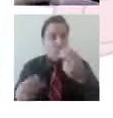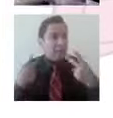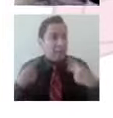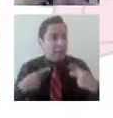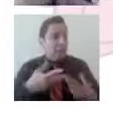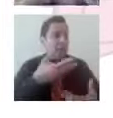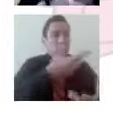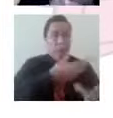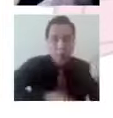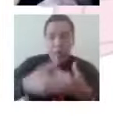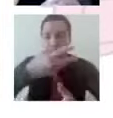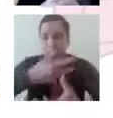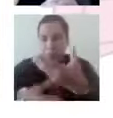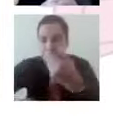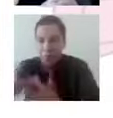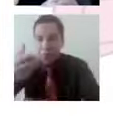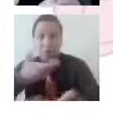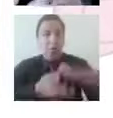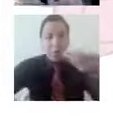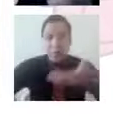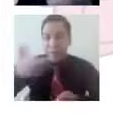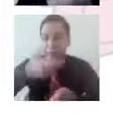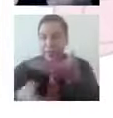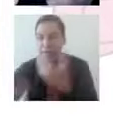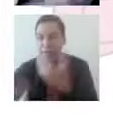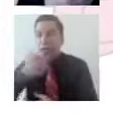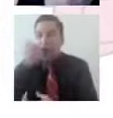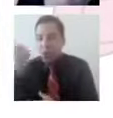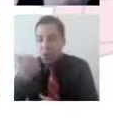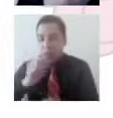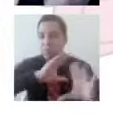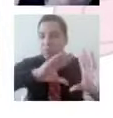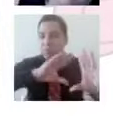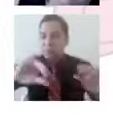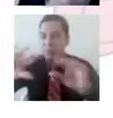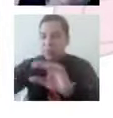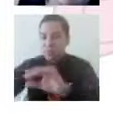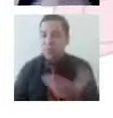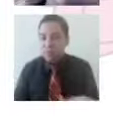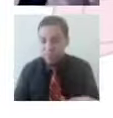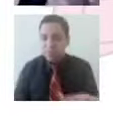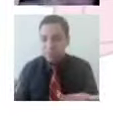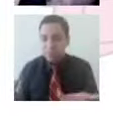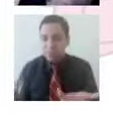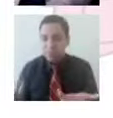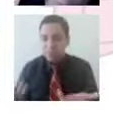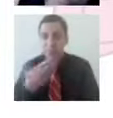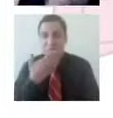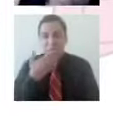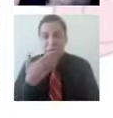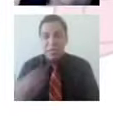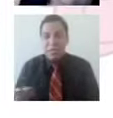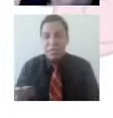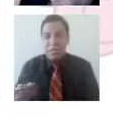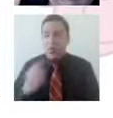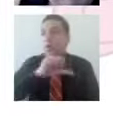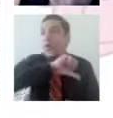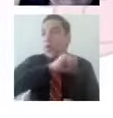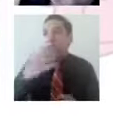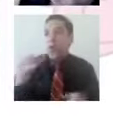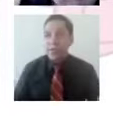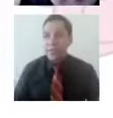mis colegas, con los alumnos, con los alumnos, con los consultantes, con otras instituciones,